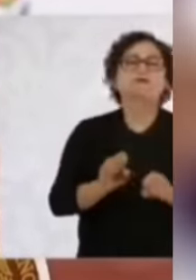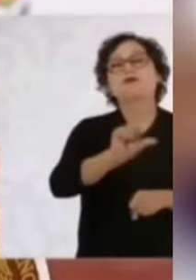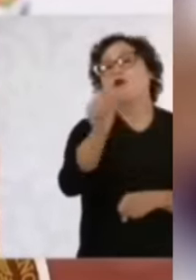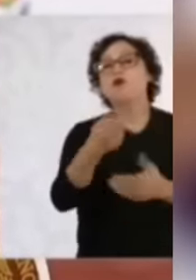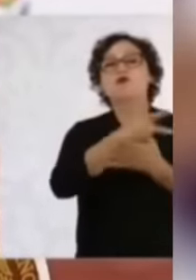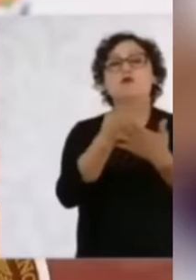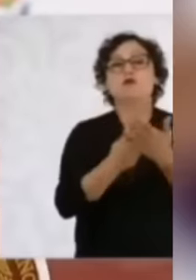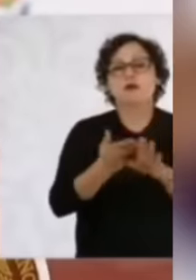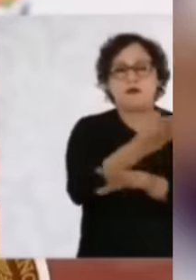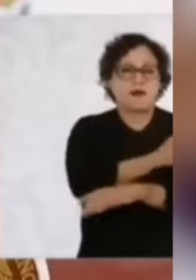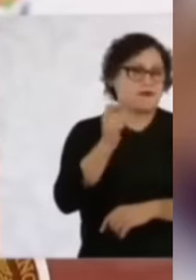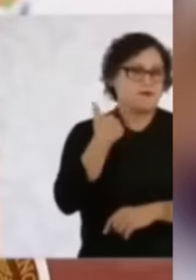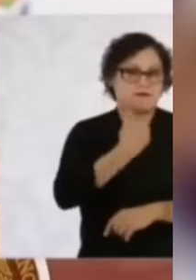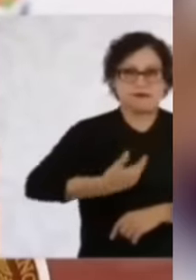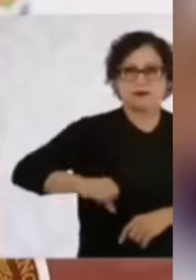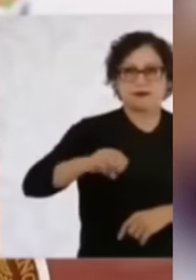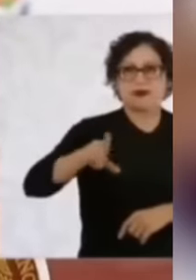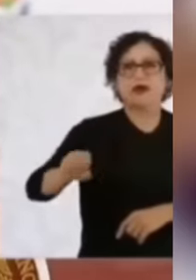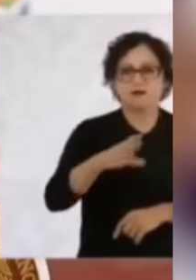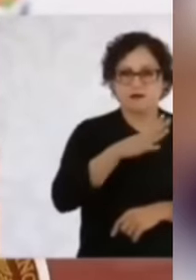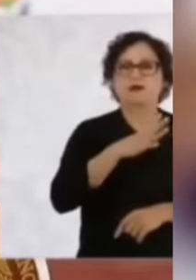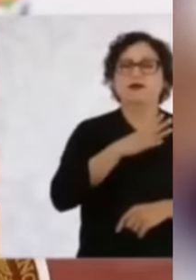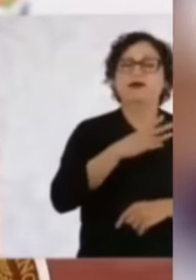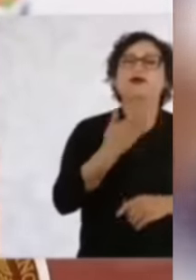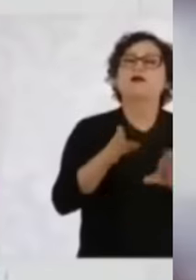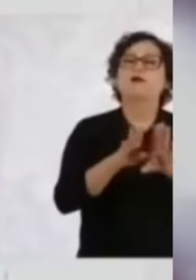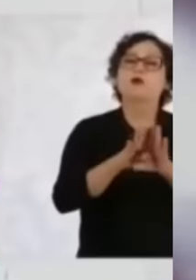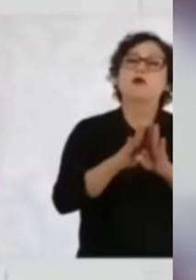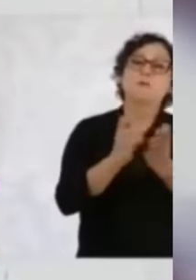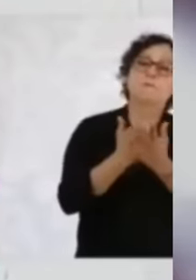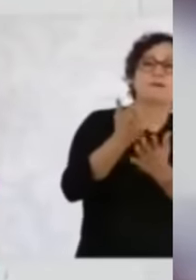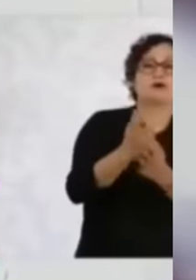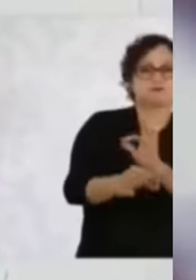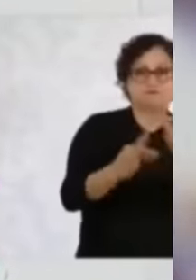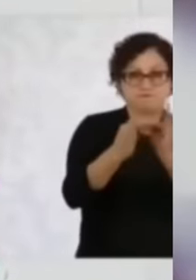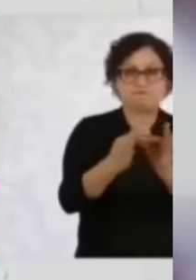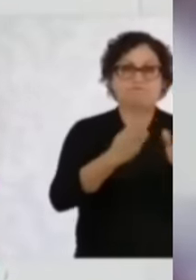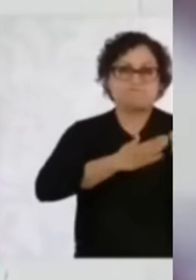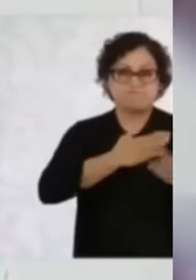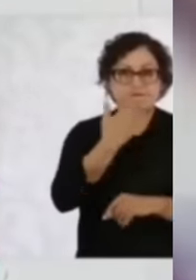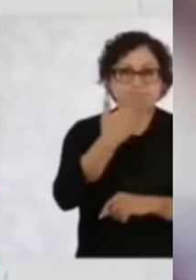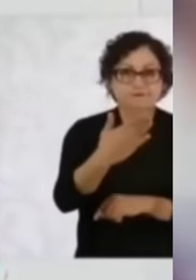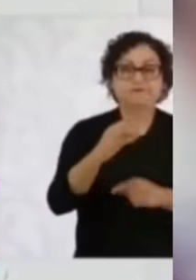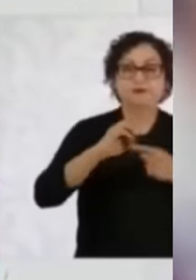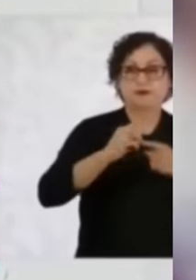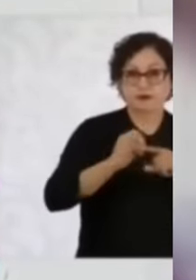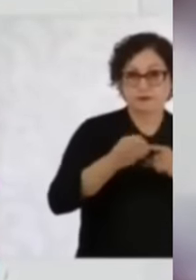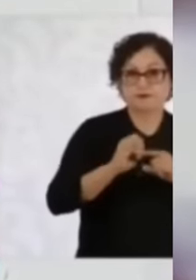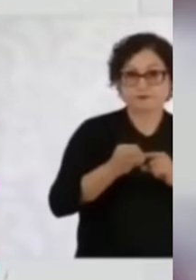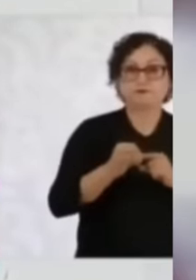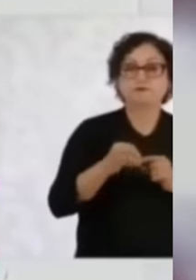desde el presidente López Obrador. Ahora le dimos el precio de garantía al frijol de 27 pesos el kilo.